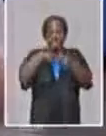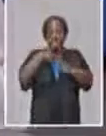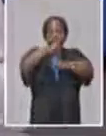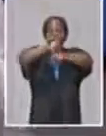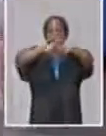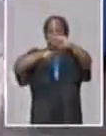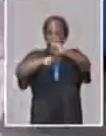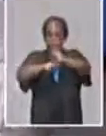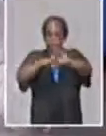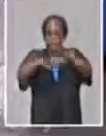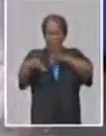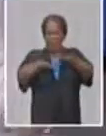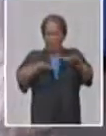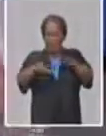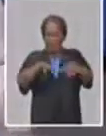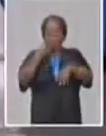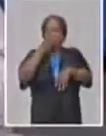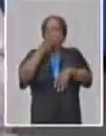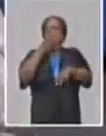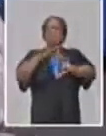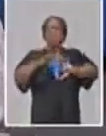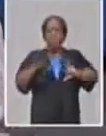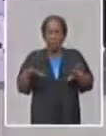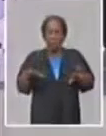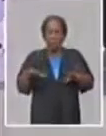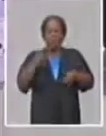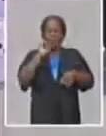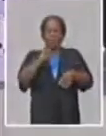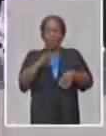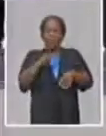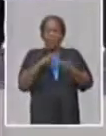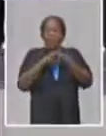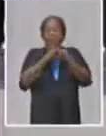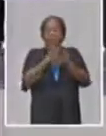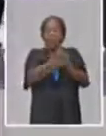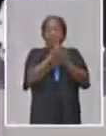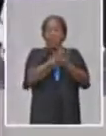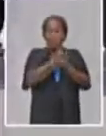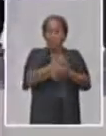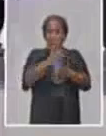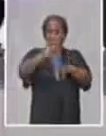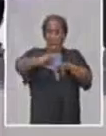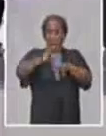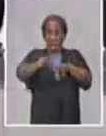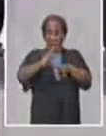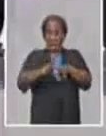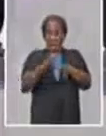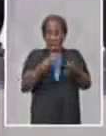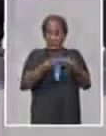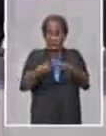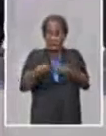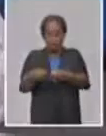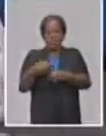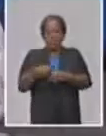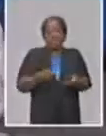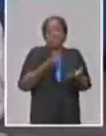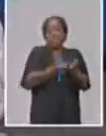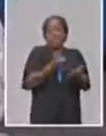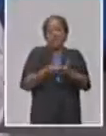montada, que tiene posibilidad realmente de... Que de hecho ha dado crédito a los campesinos en su propio funcionamiento. Sí, ha trabajado con la base